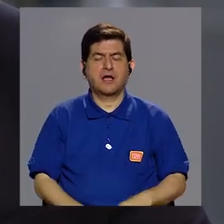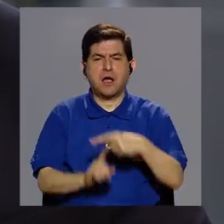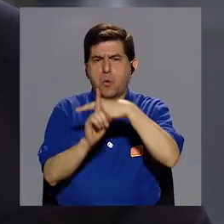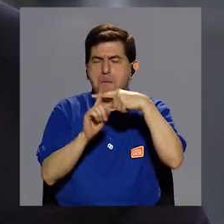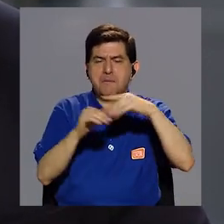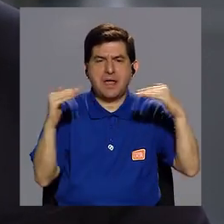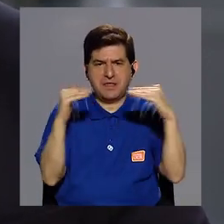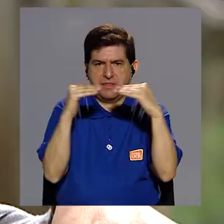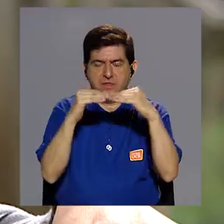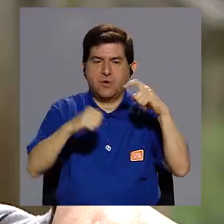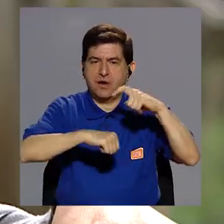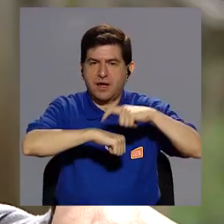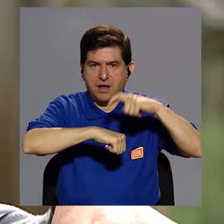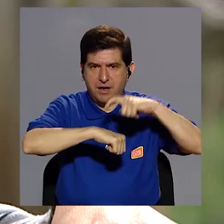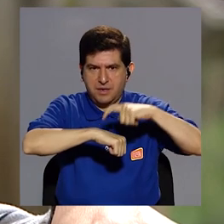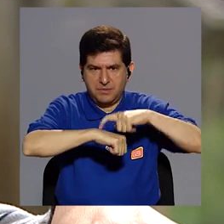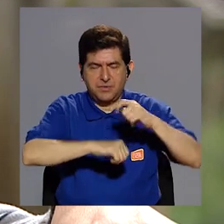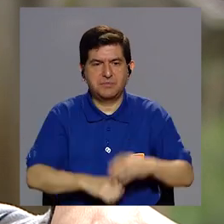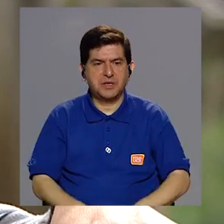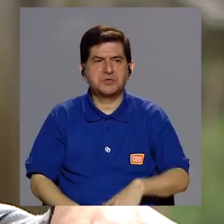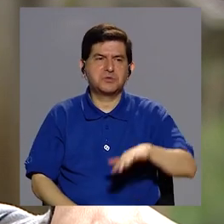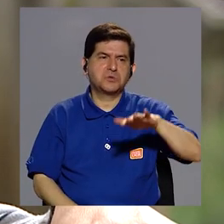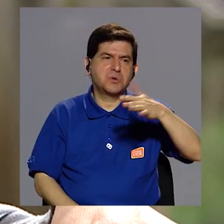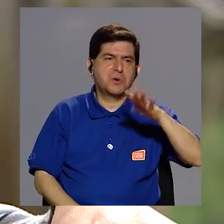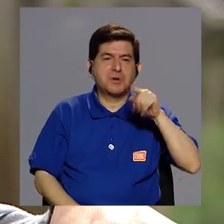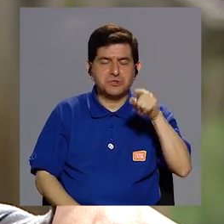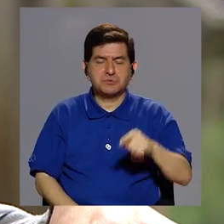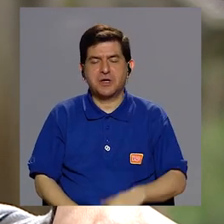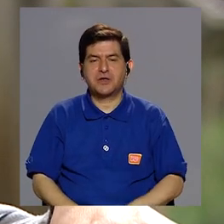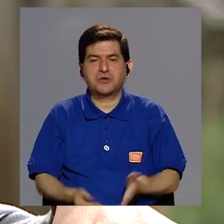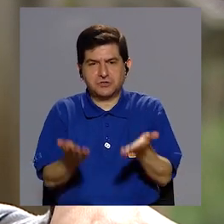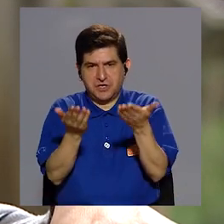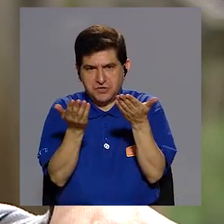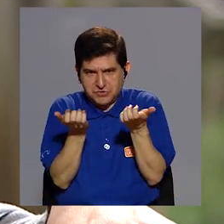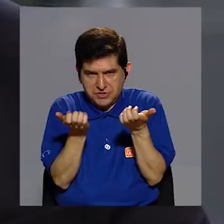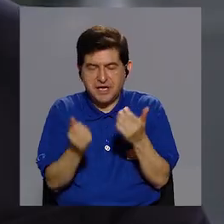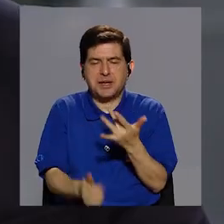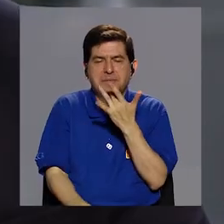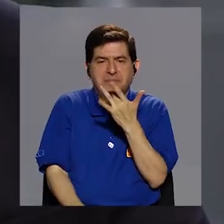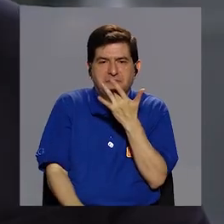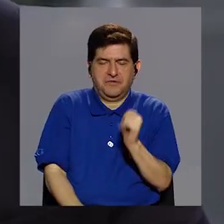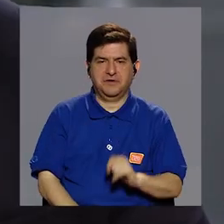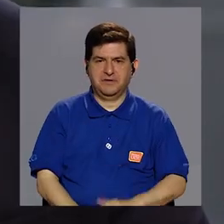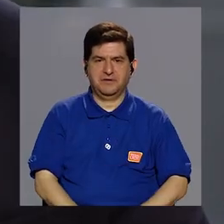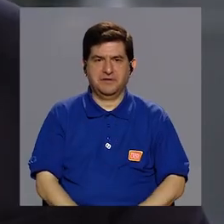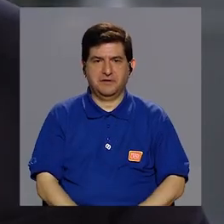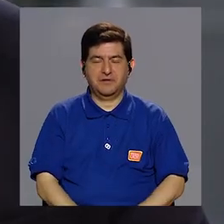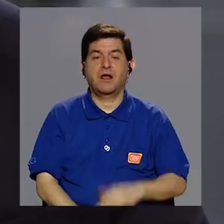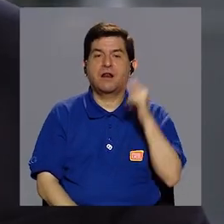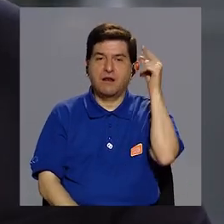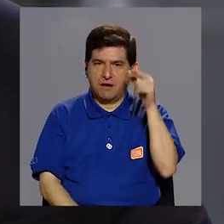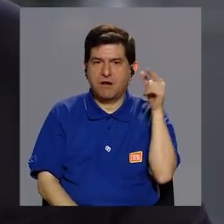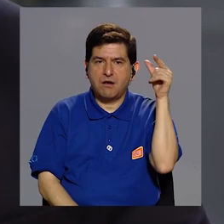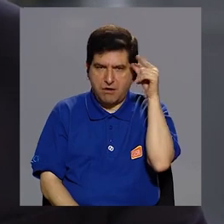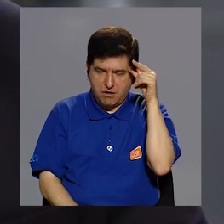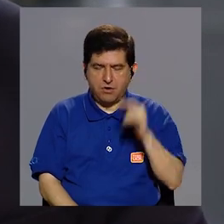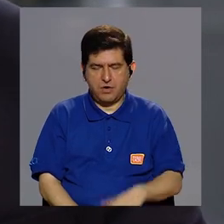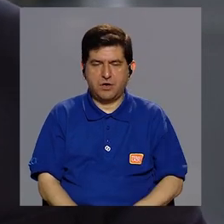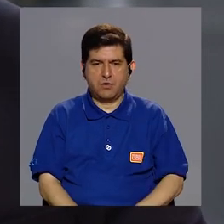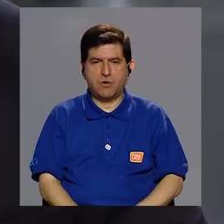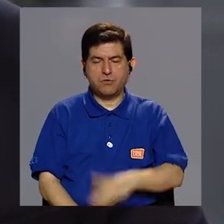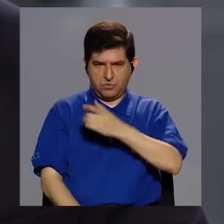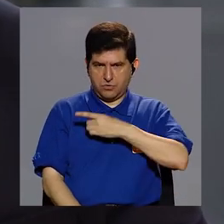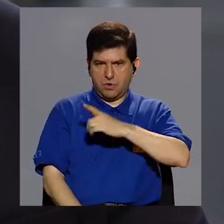moderada, a la hora que más o menos ellos lo prefieran, obviamente